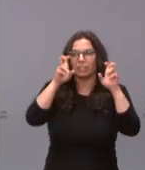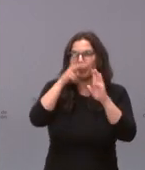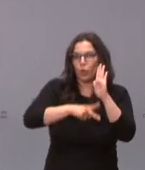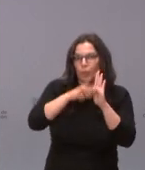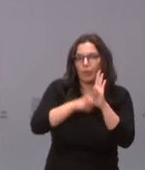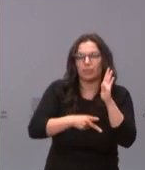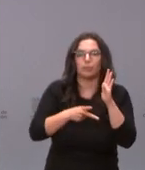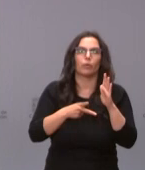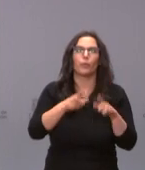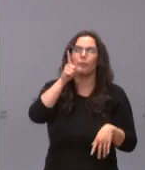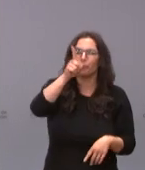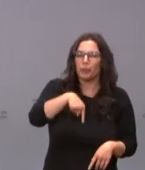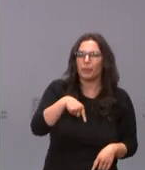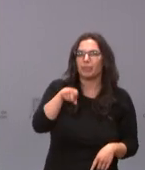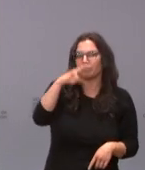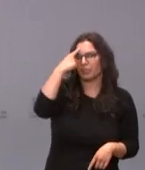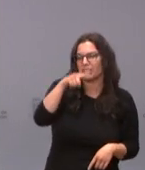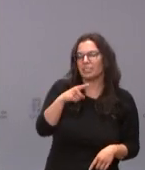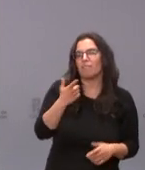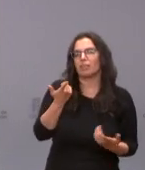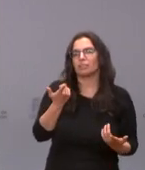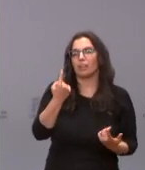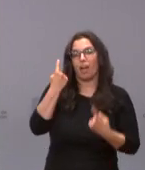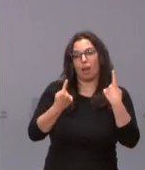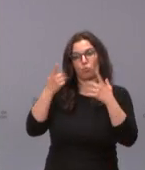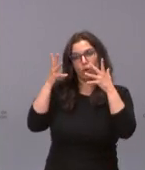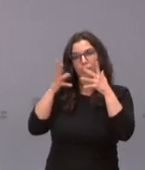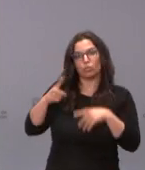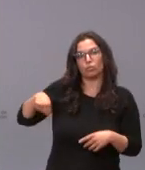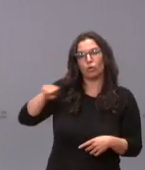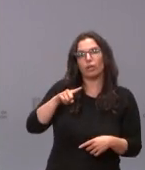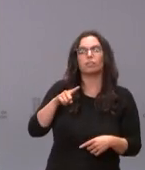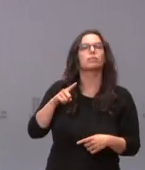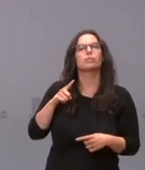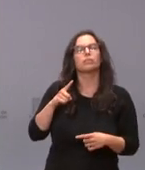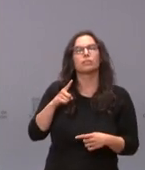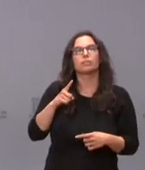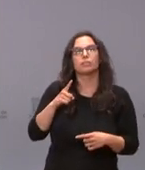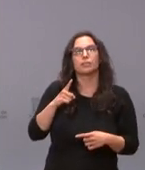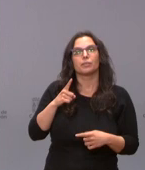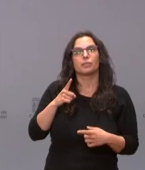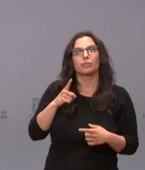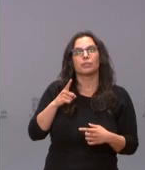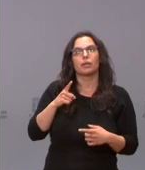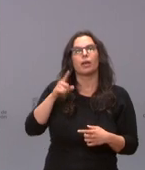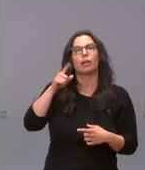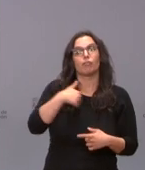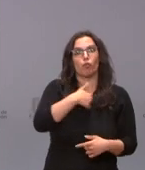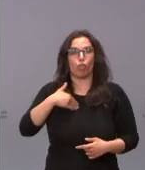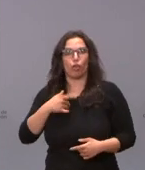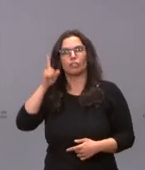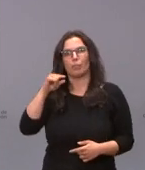ya sabe que también hay parte de ellos uno por consejería que son son jefes de prensa son